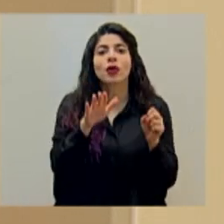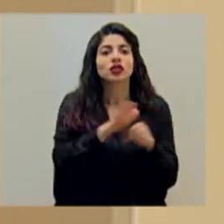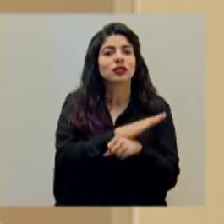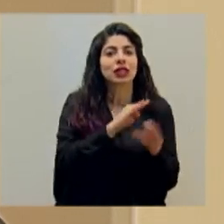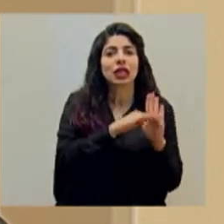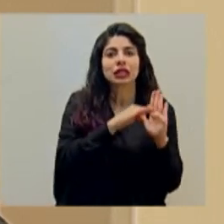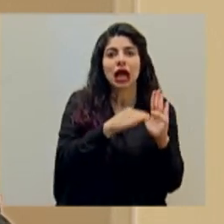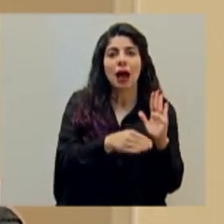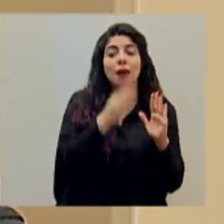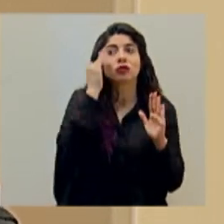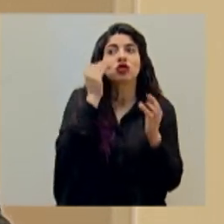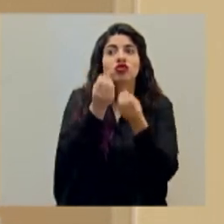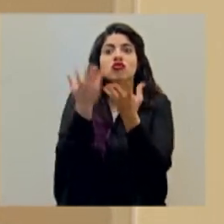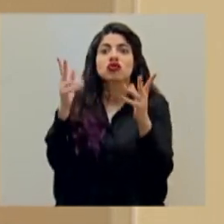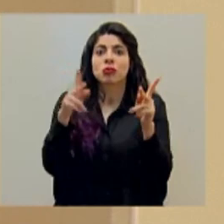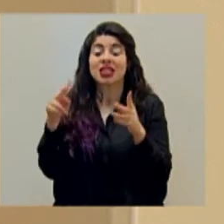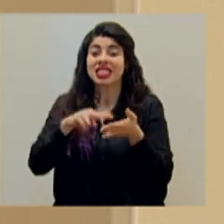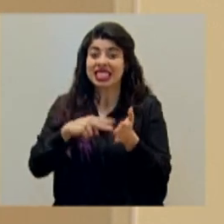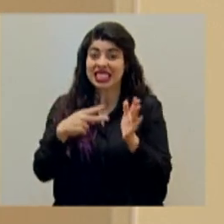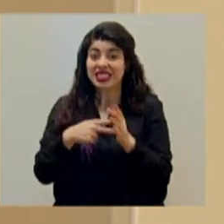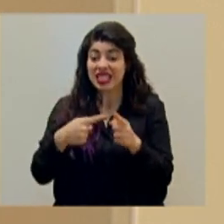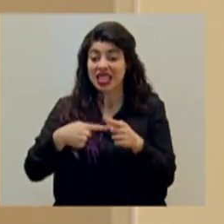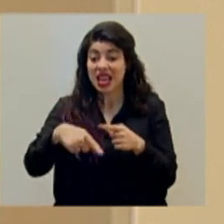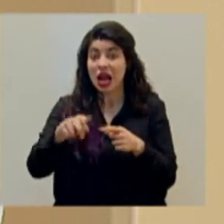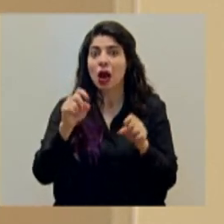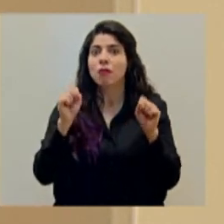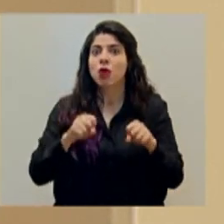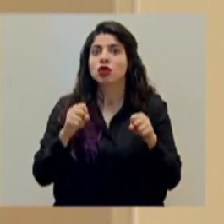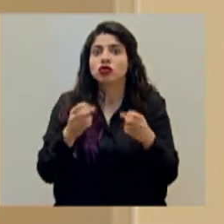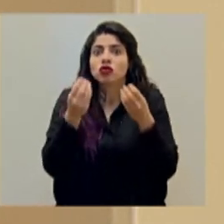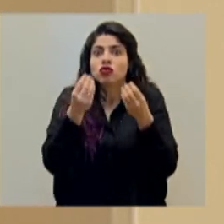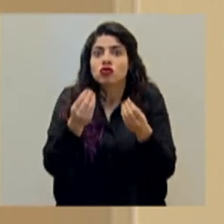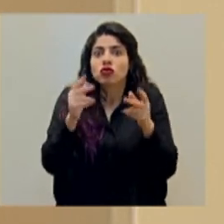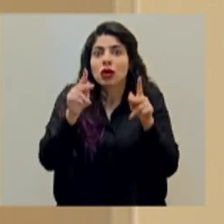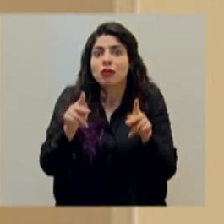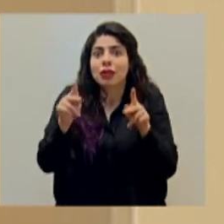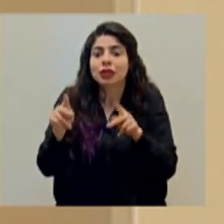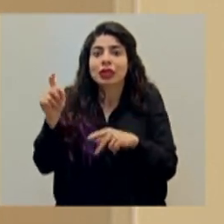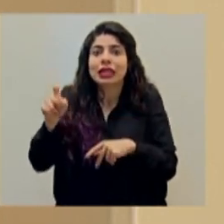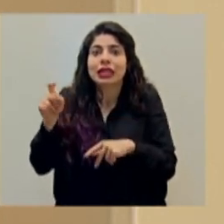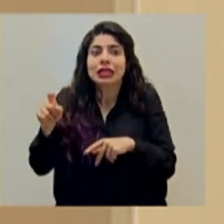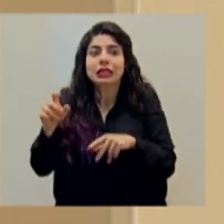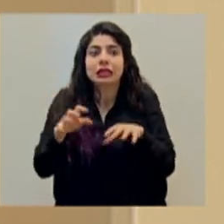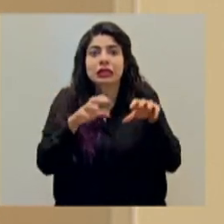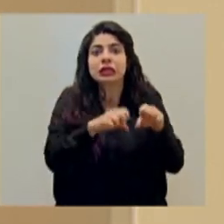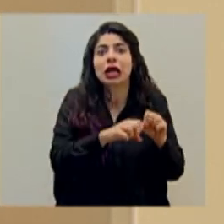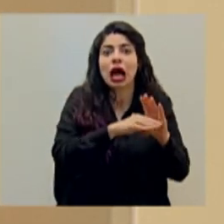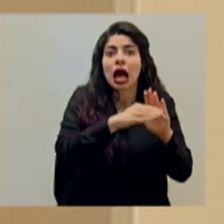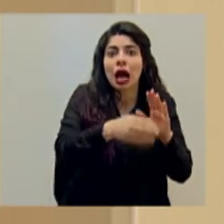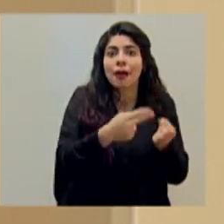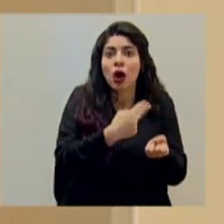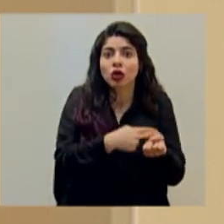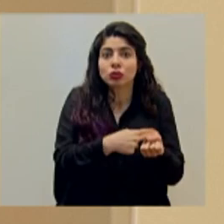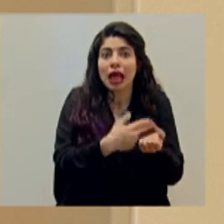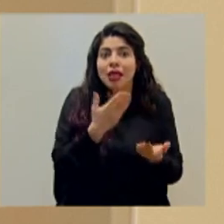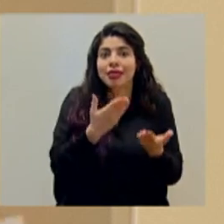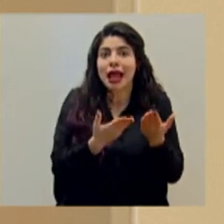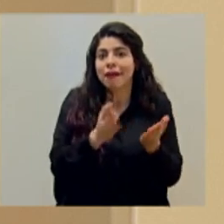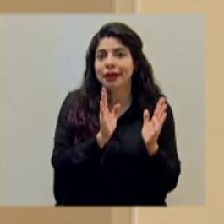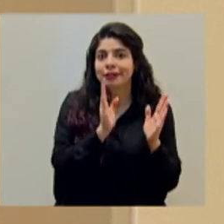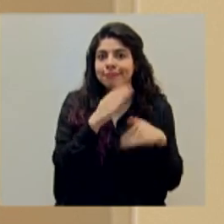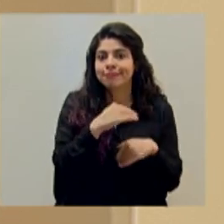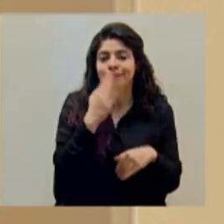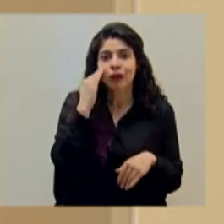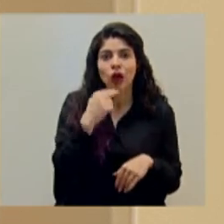personas podrían necesitar esos servicios de una cama en un hospital y podrían no tenerlo. Por esa